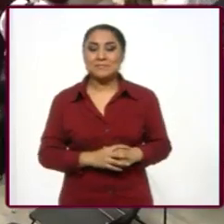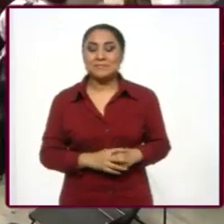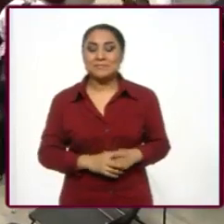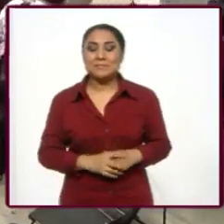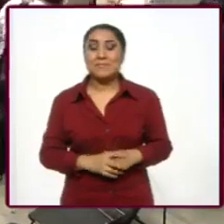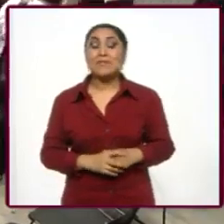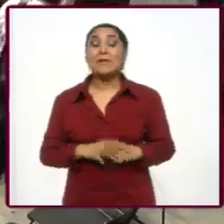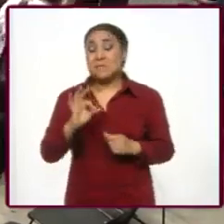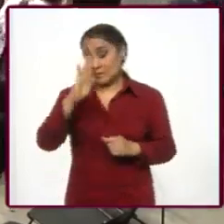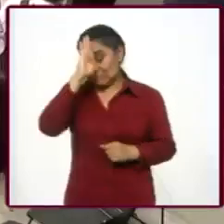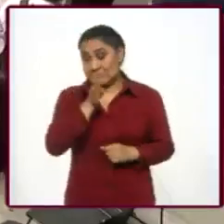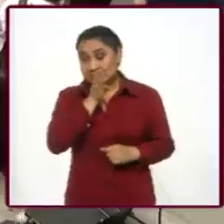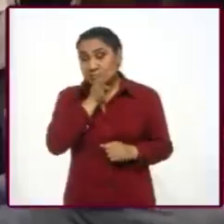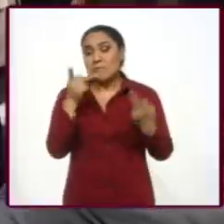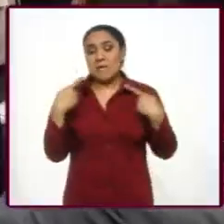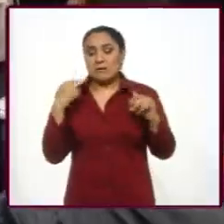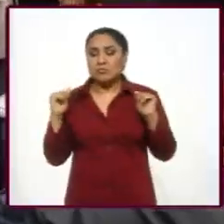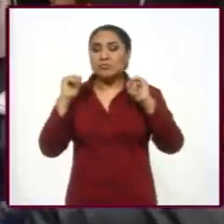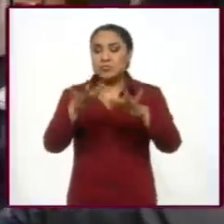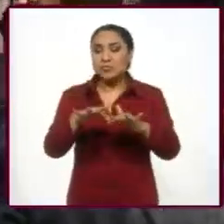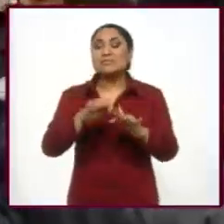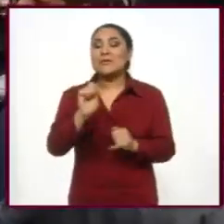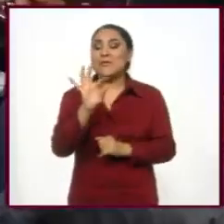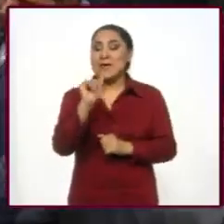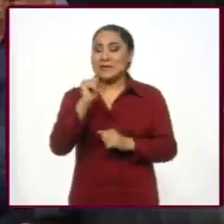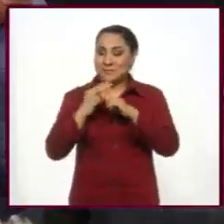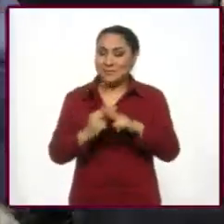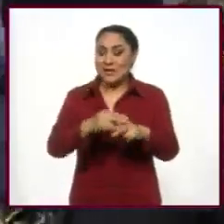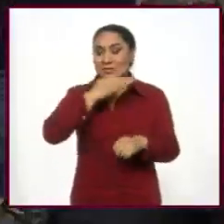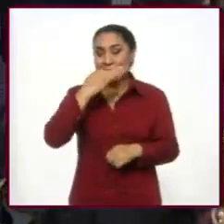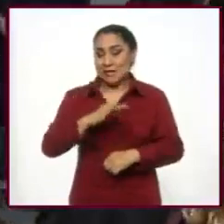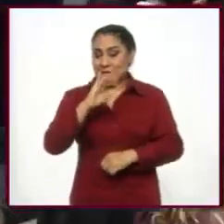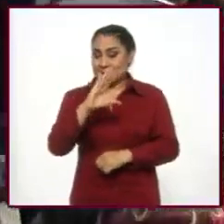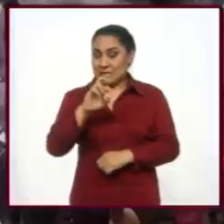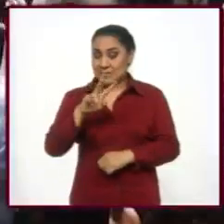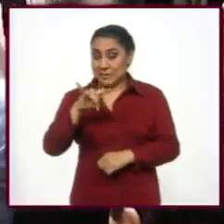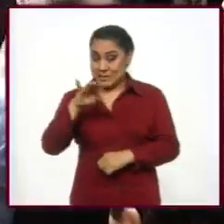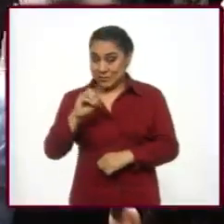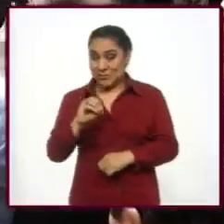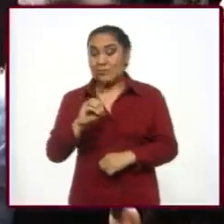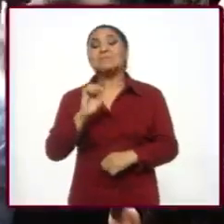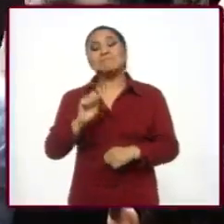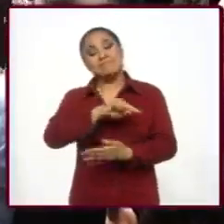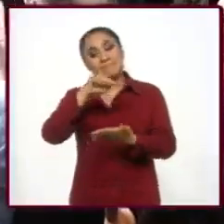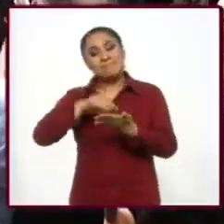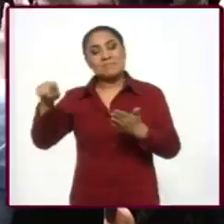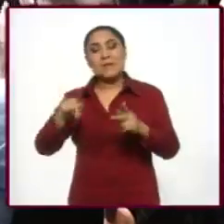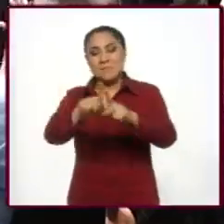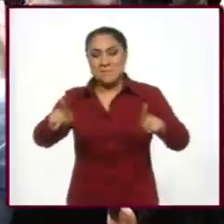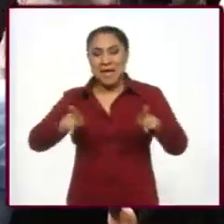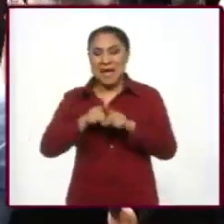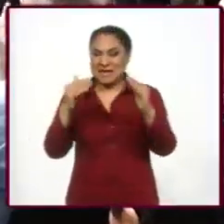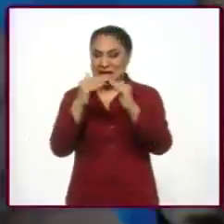Antes del mediodía, la cifra de asistentes a la edición 46 del Festival Cervantino resonó en el patio de la Casa del